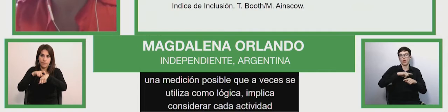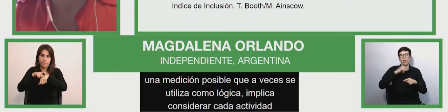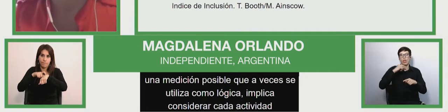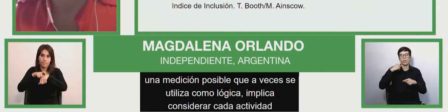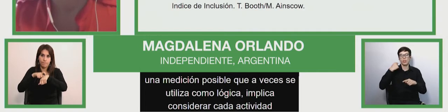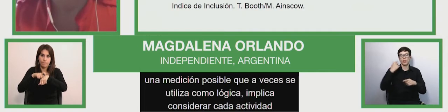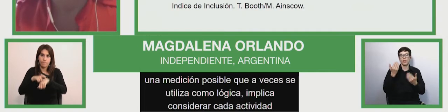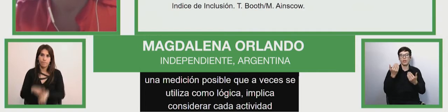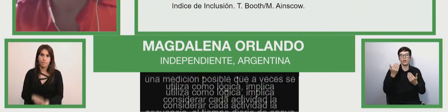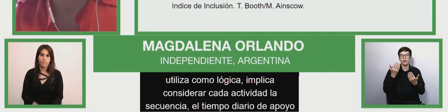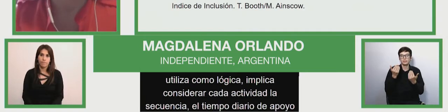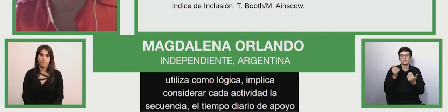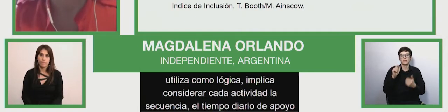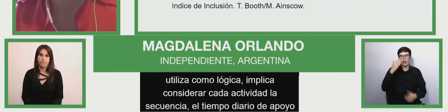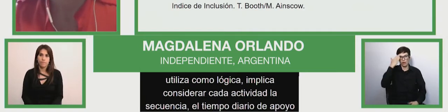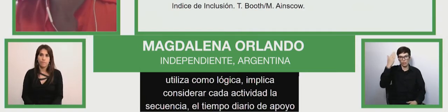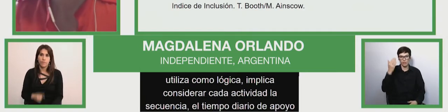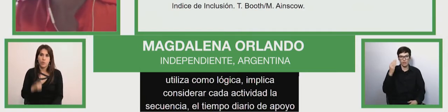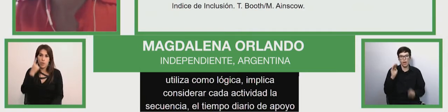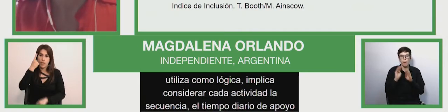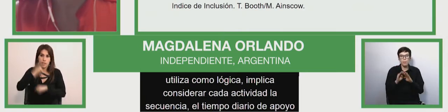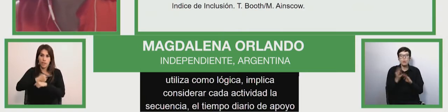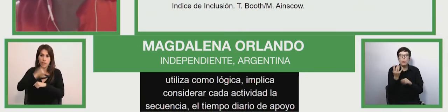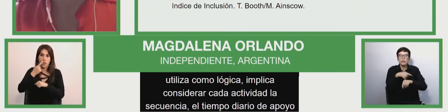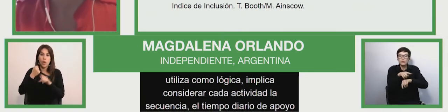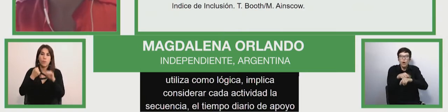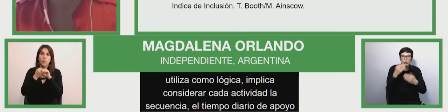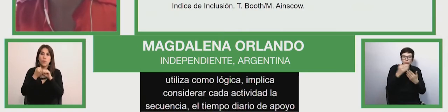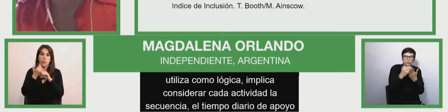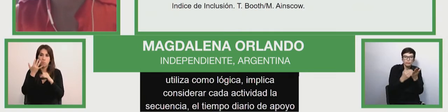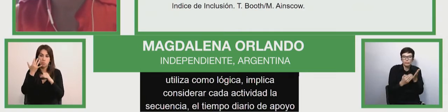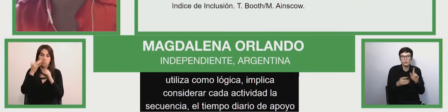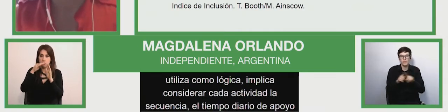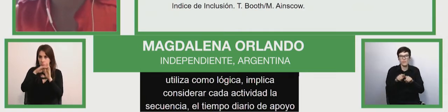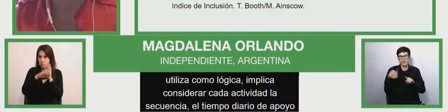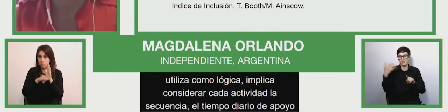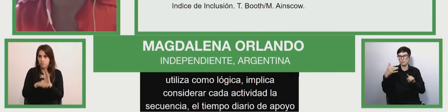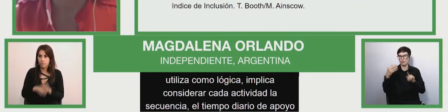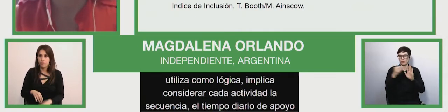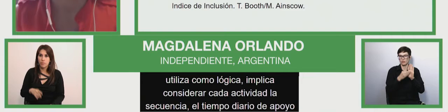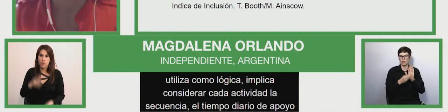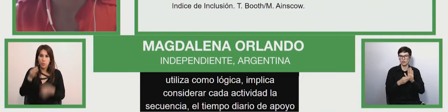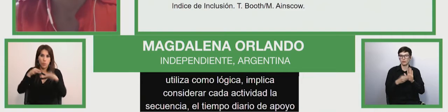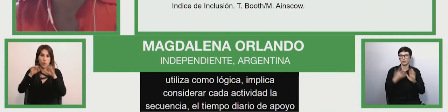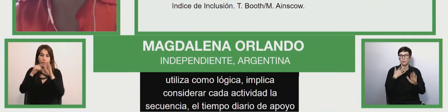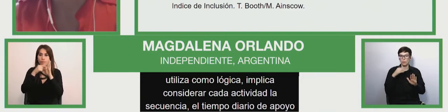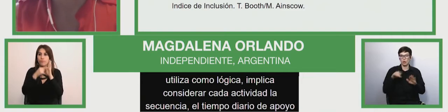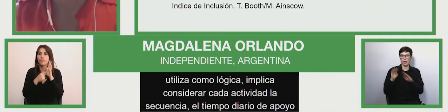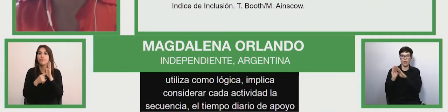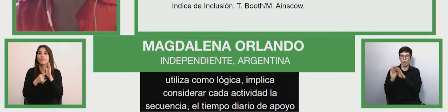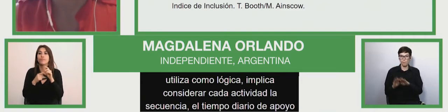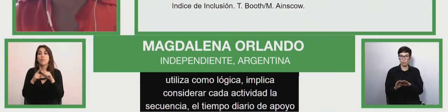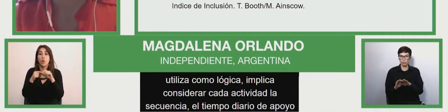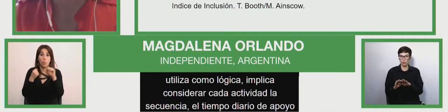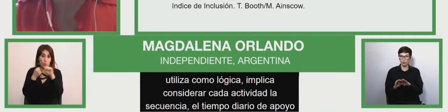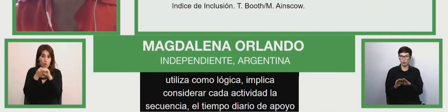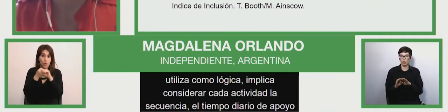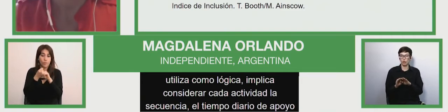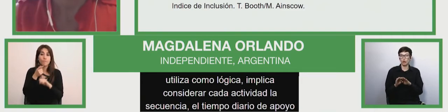de apoyo, la naturaleza del apoyo. Esto es importante porque muchas veces cuando hablamos de apoyos, sobre todo cuando